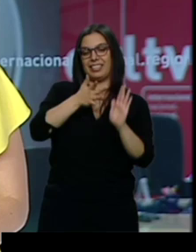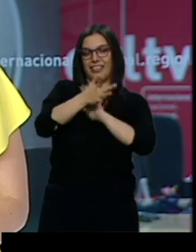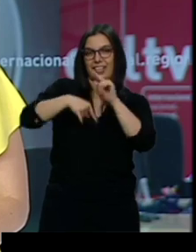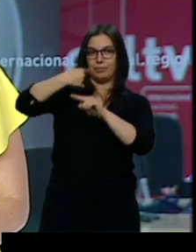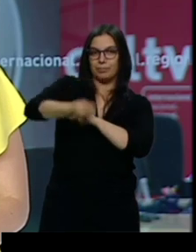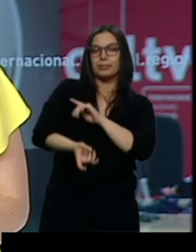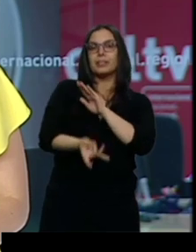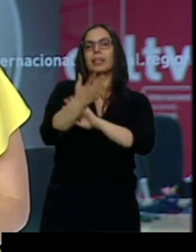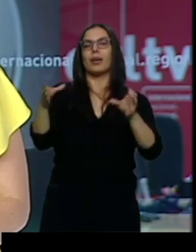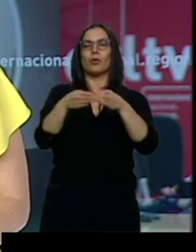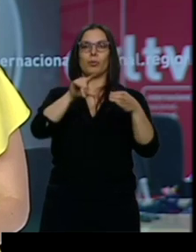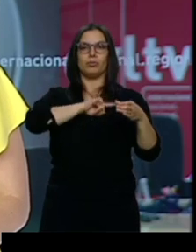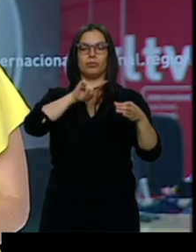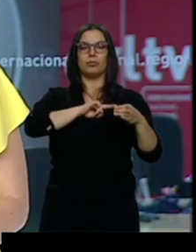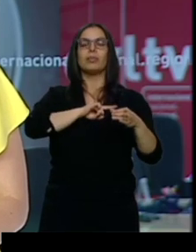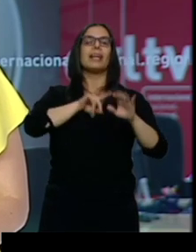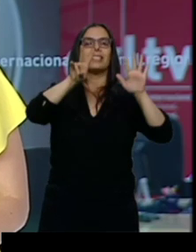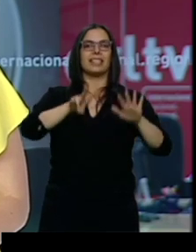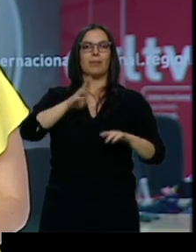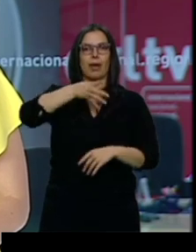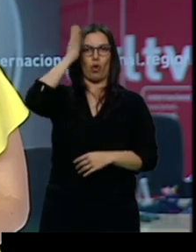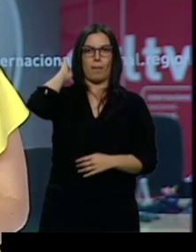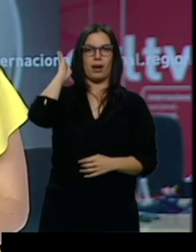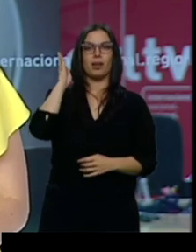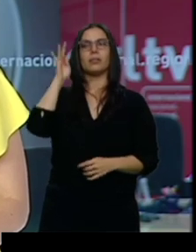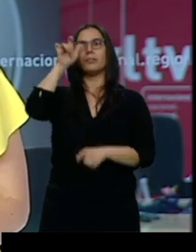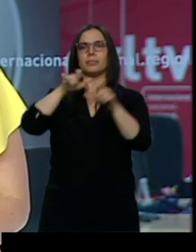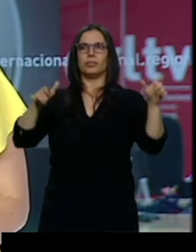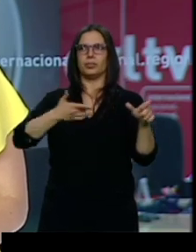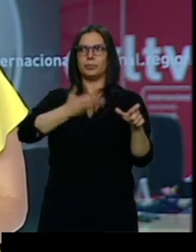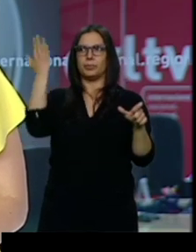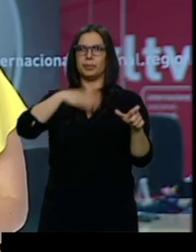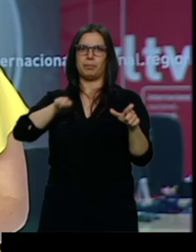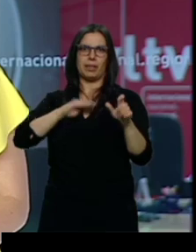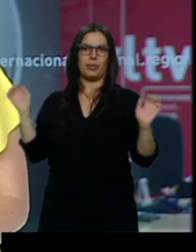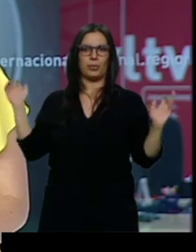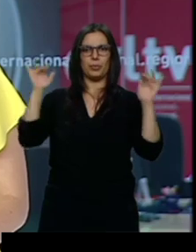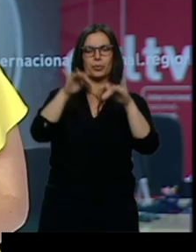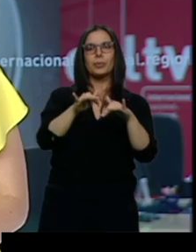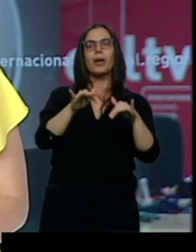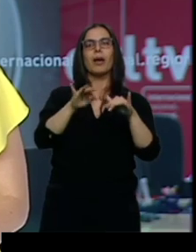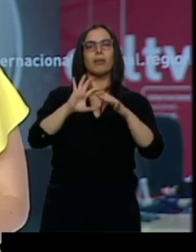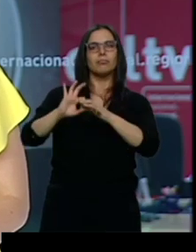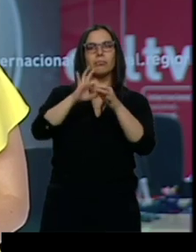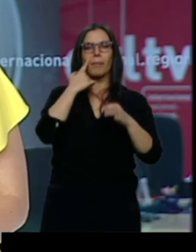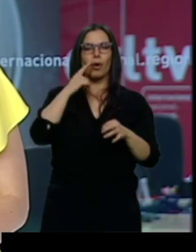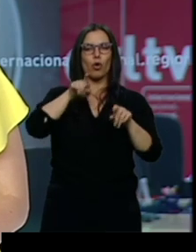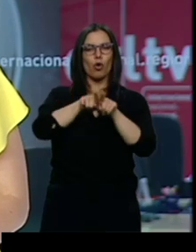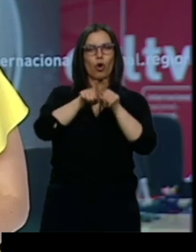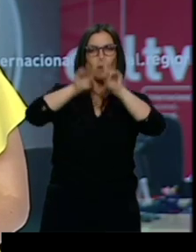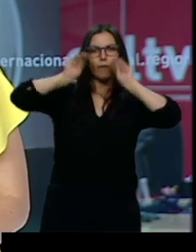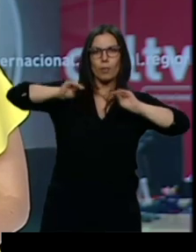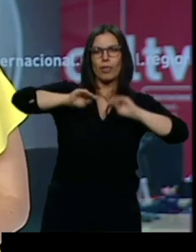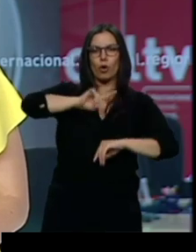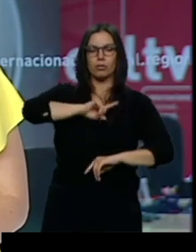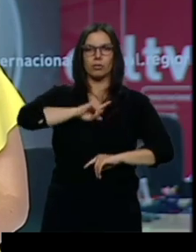de recreación del imperio de toda España se han reunido para mostrar cómo era la instrucción de las legiones romanas, los campamentos militares, las luchas